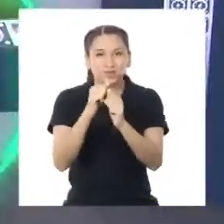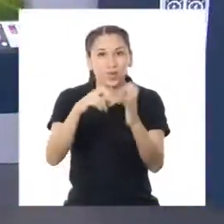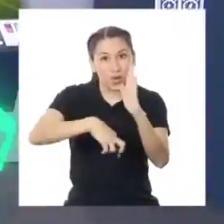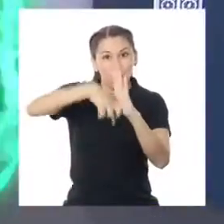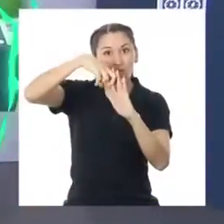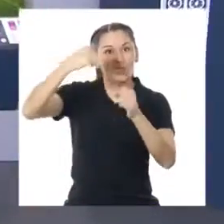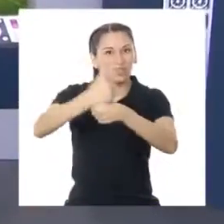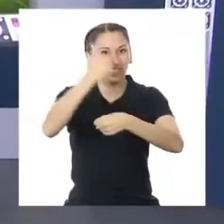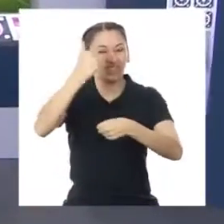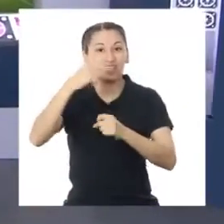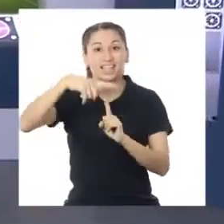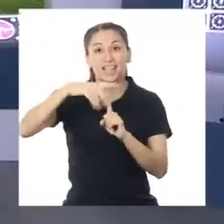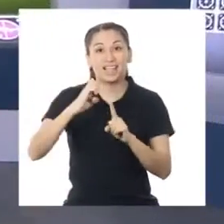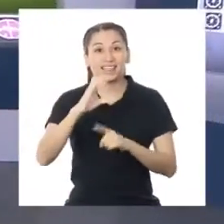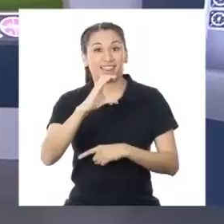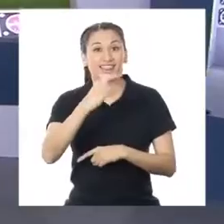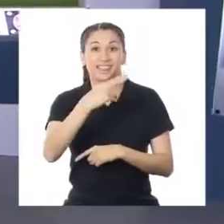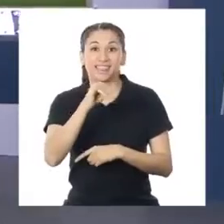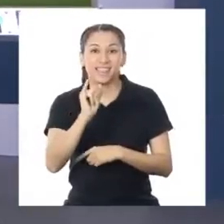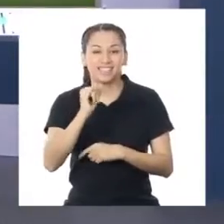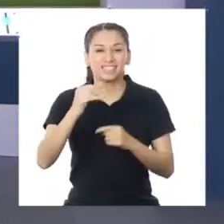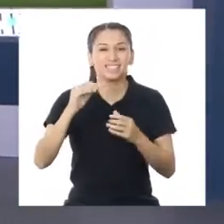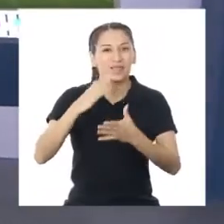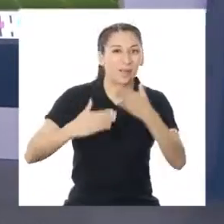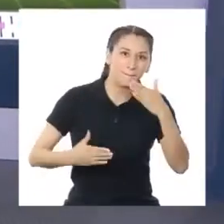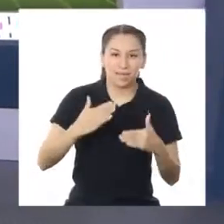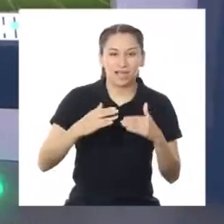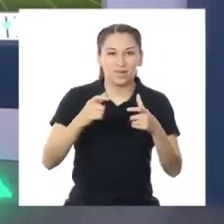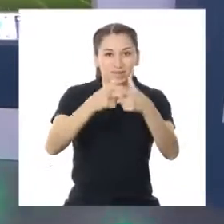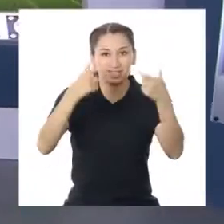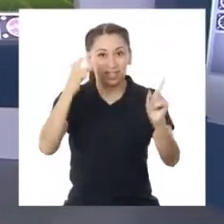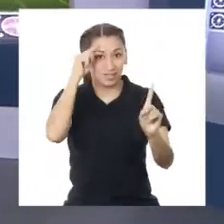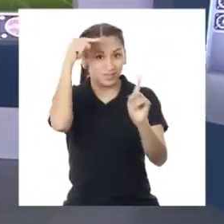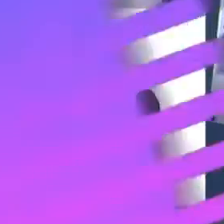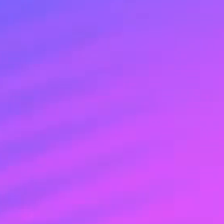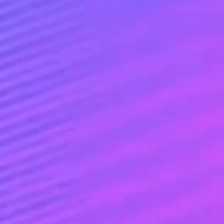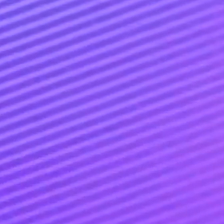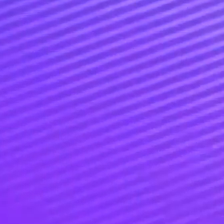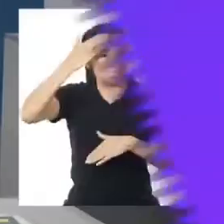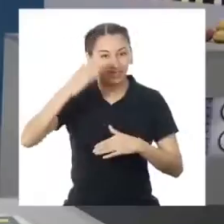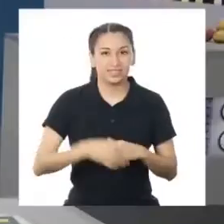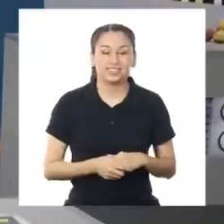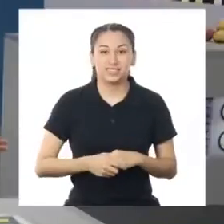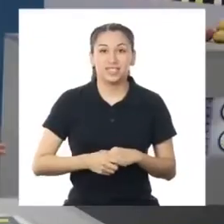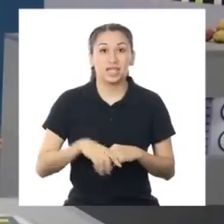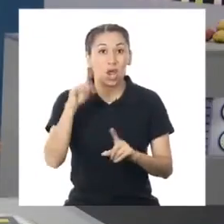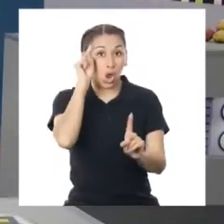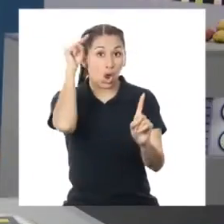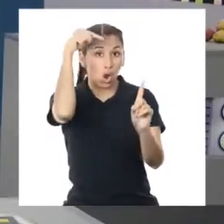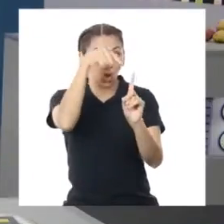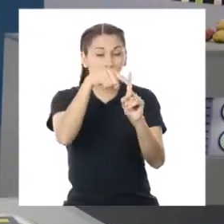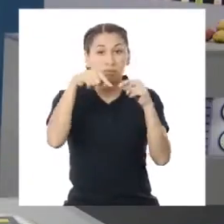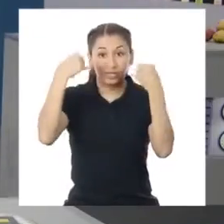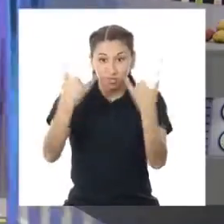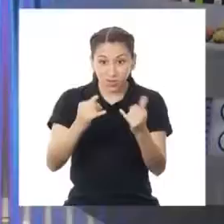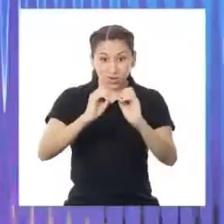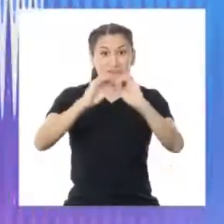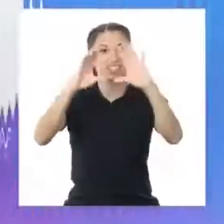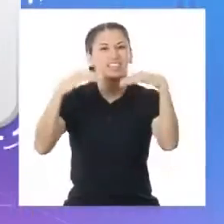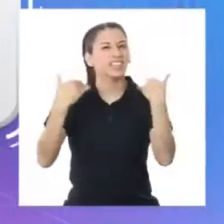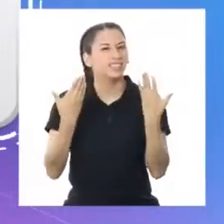Techi y Macabot, el gran desafío del saber. El propósito del día